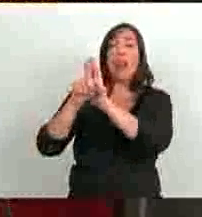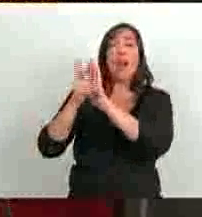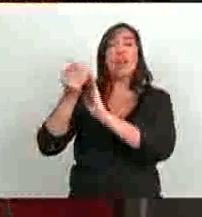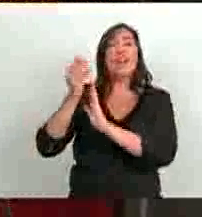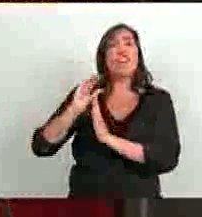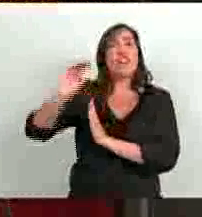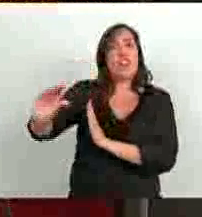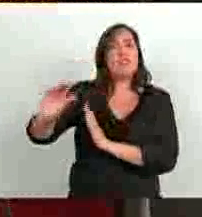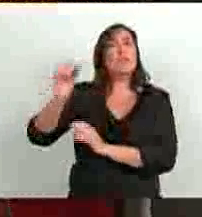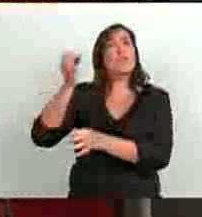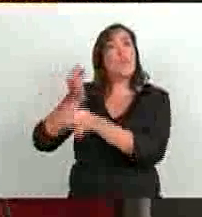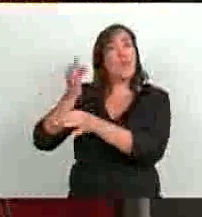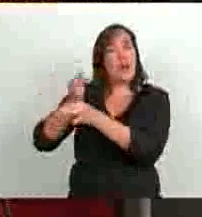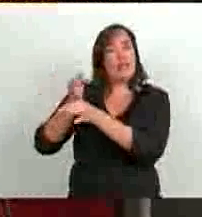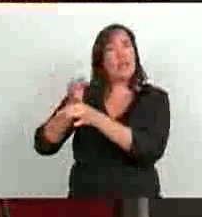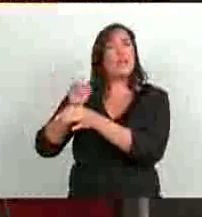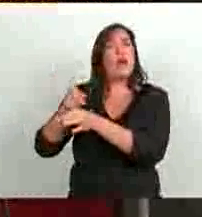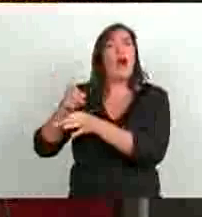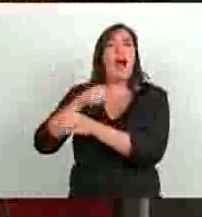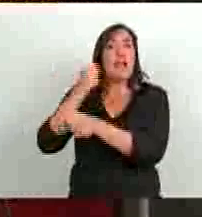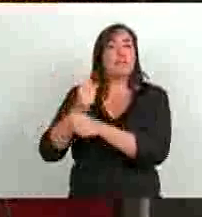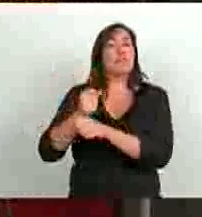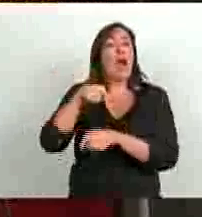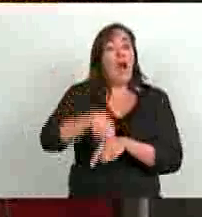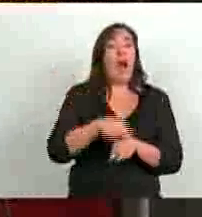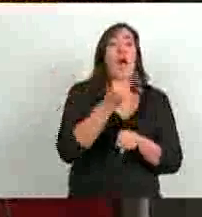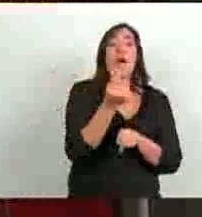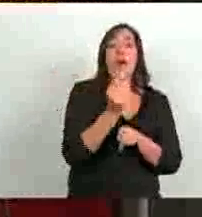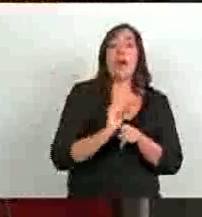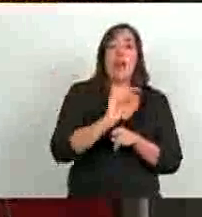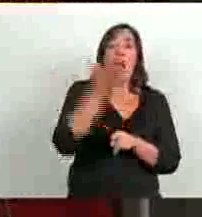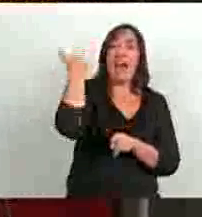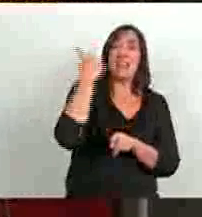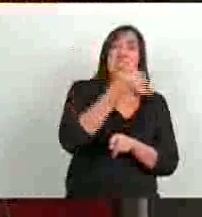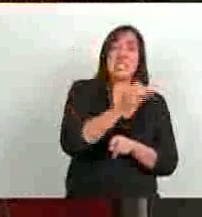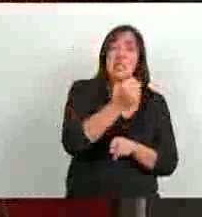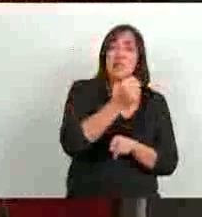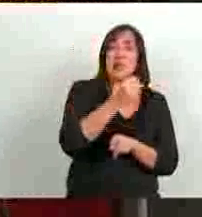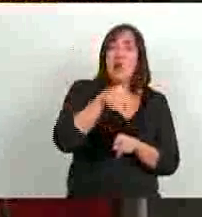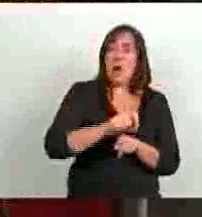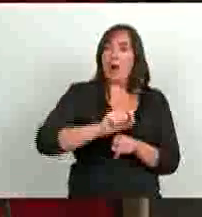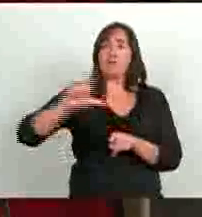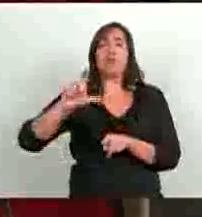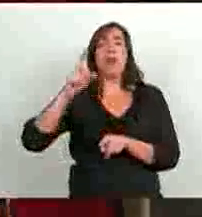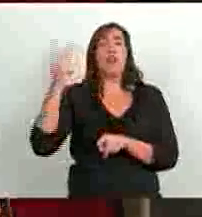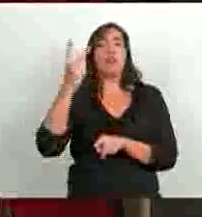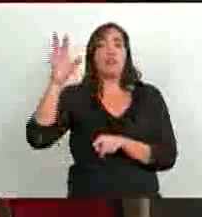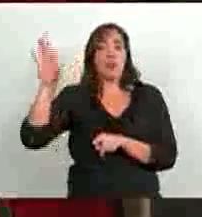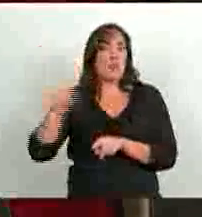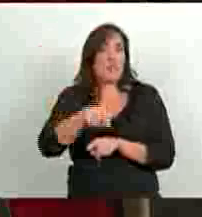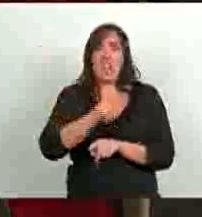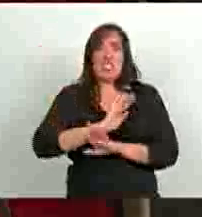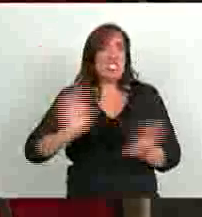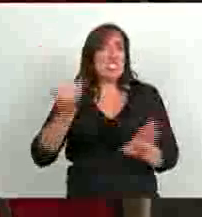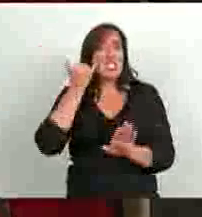Eran 60 pesos, hoy es de 255, con lo cual el FONID debió haber desaparecido